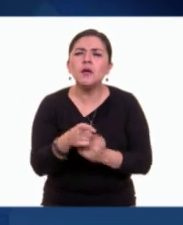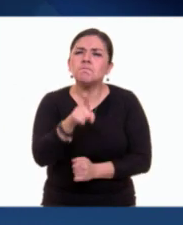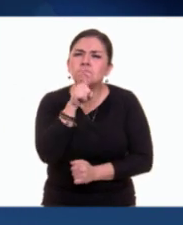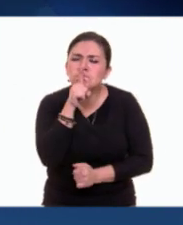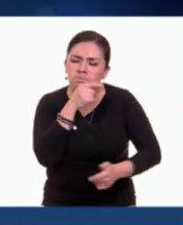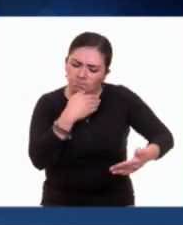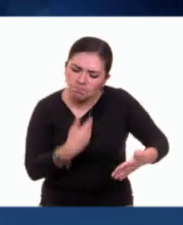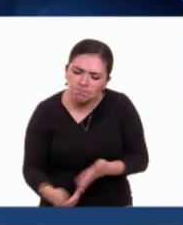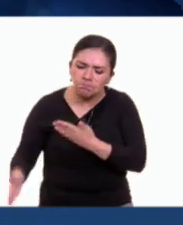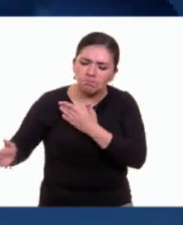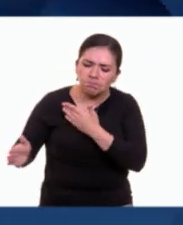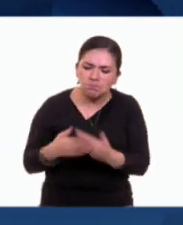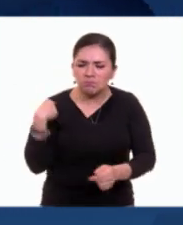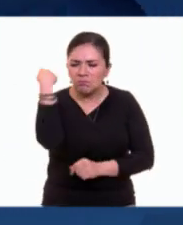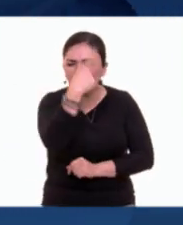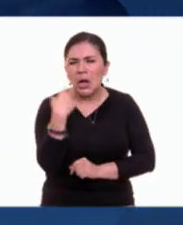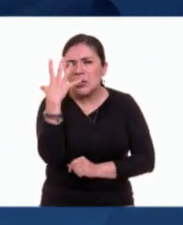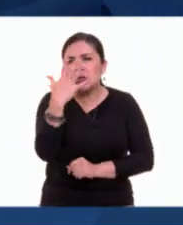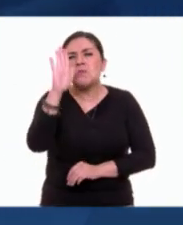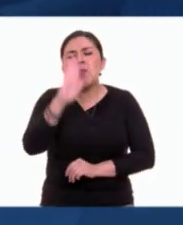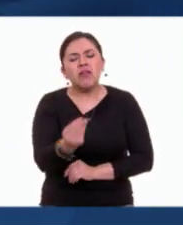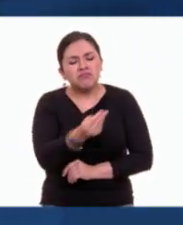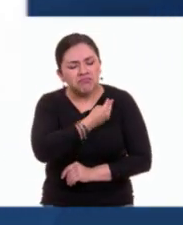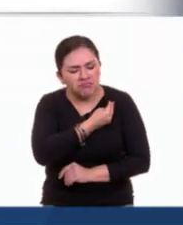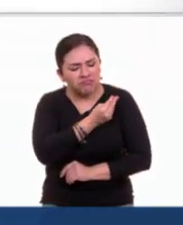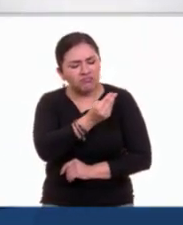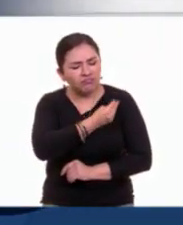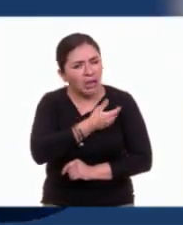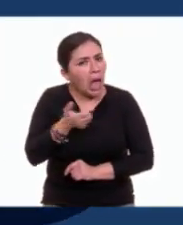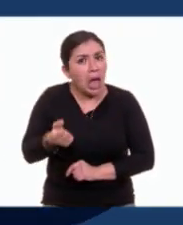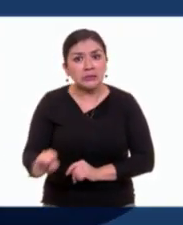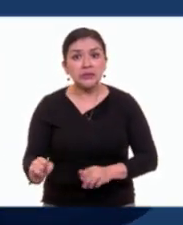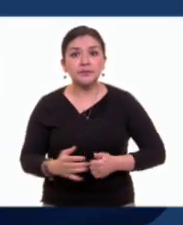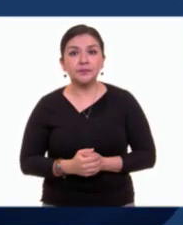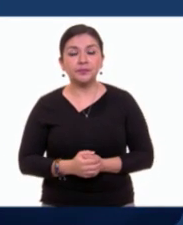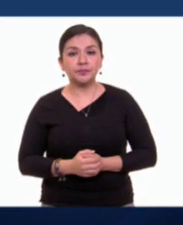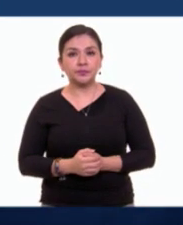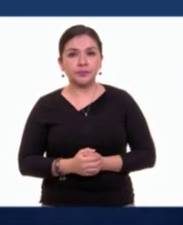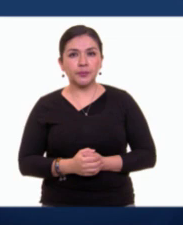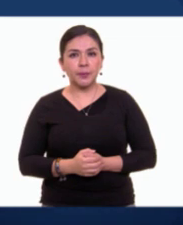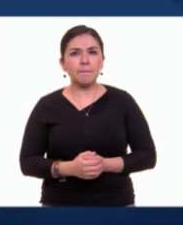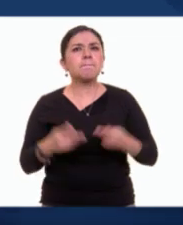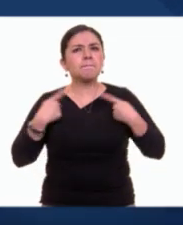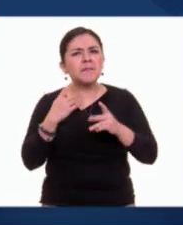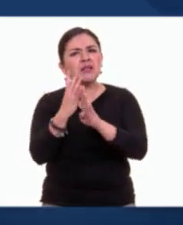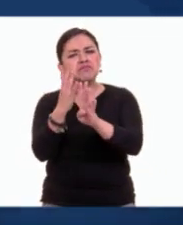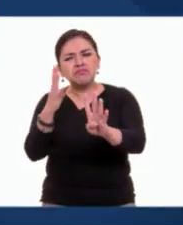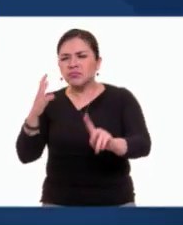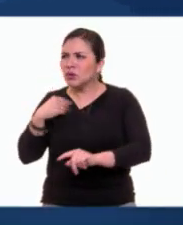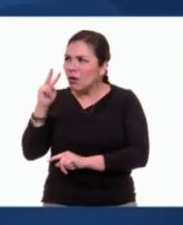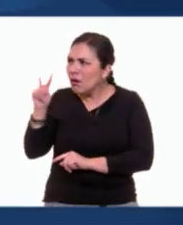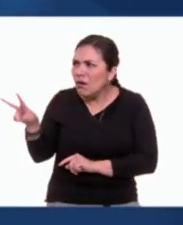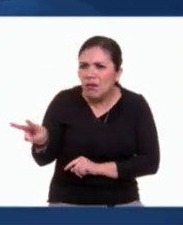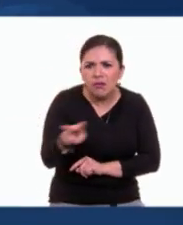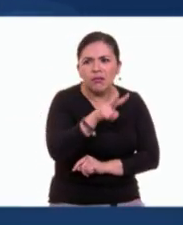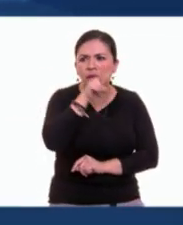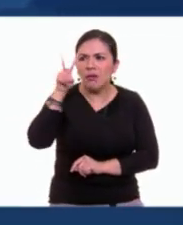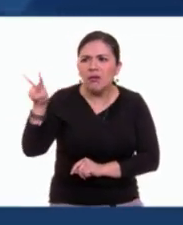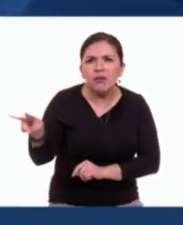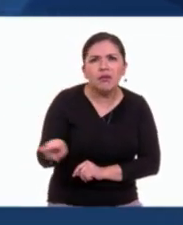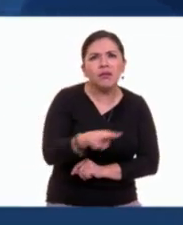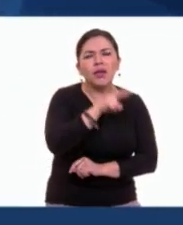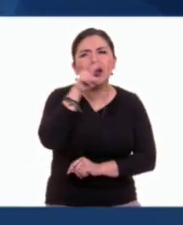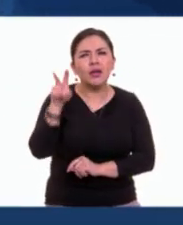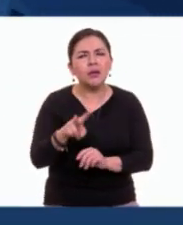faz resignada de los condenados a esperar siempre. Y el cortejo pasó junto a mí y se hundió en la